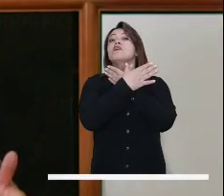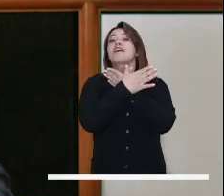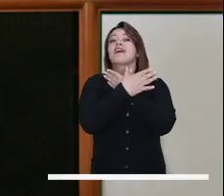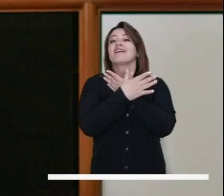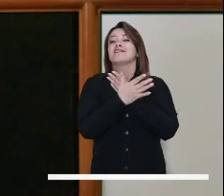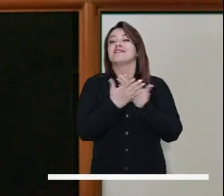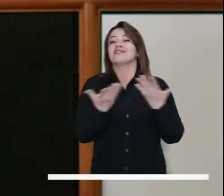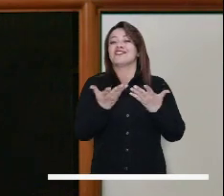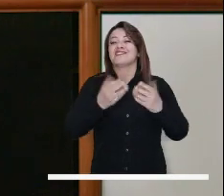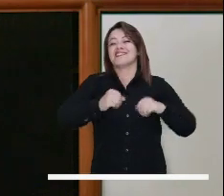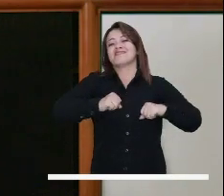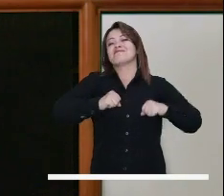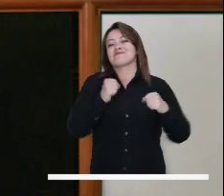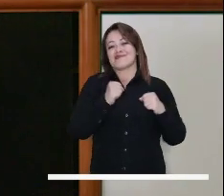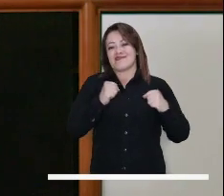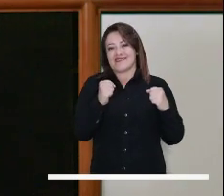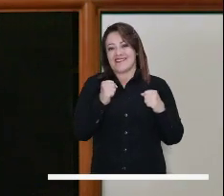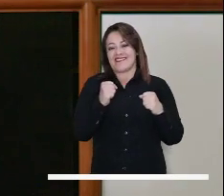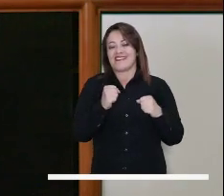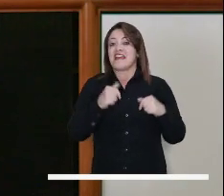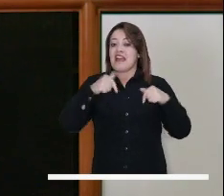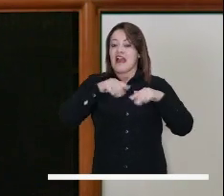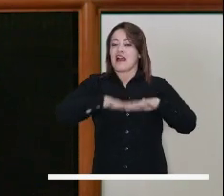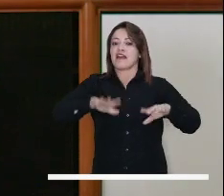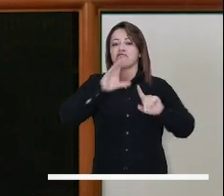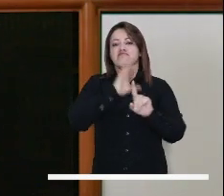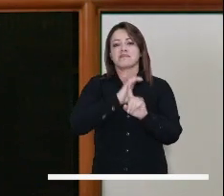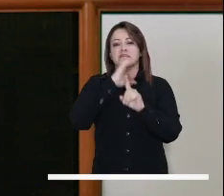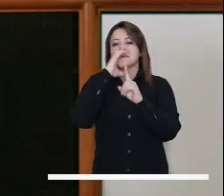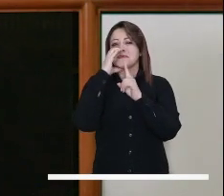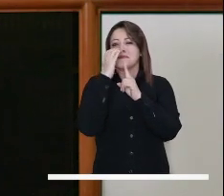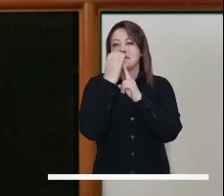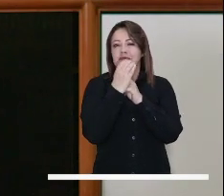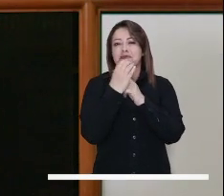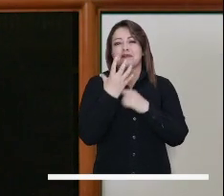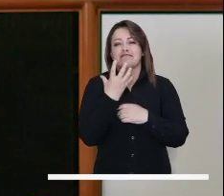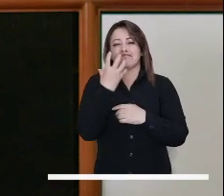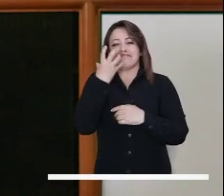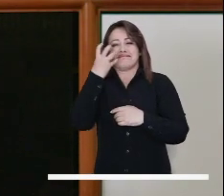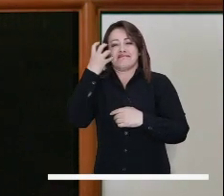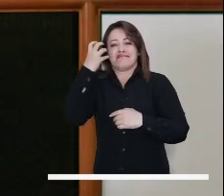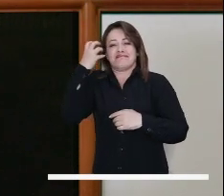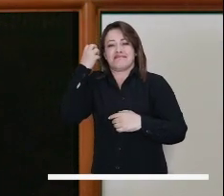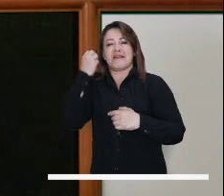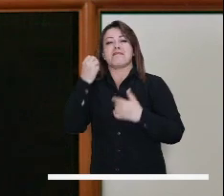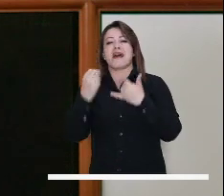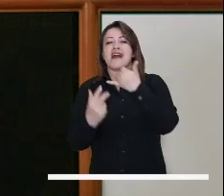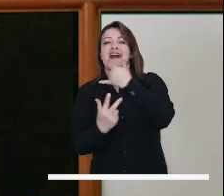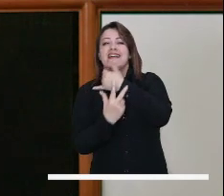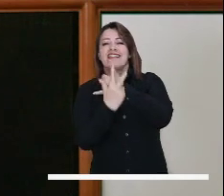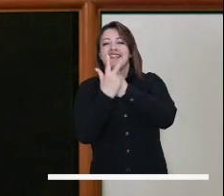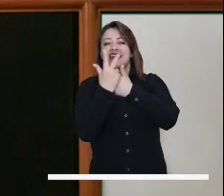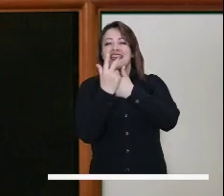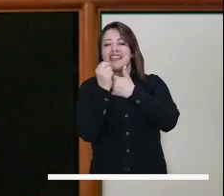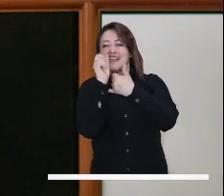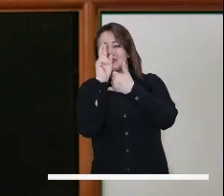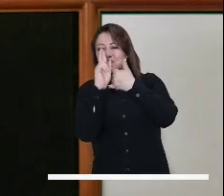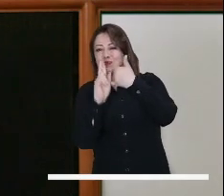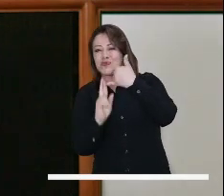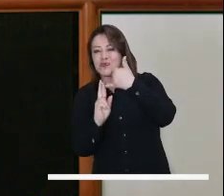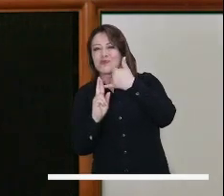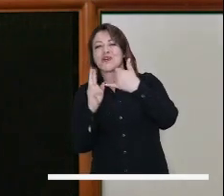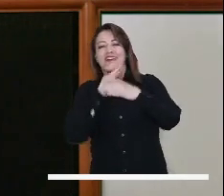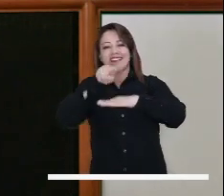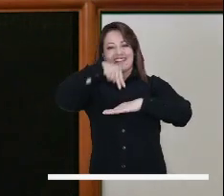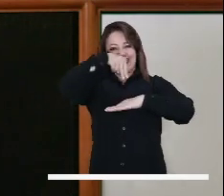república aquí, en Bogotá. Aquí estamos desde las culturas andinas más del sur del